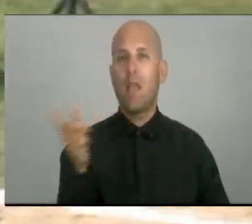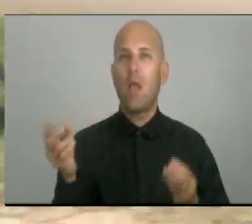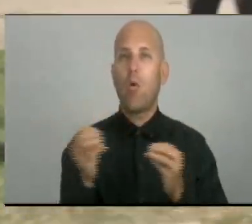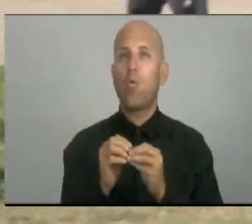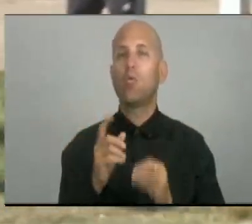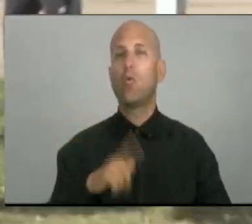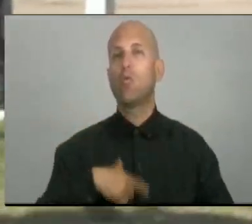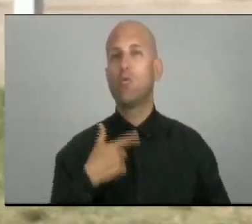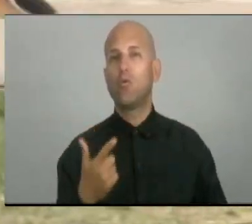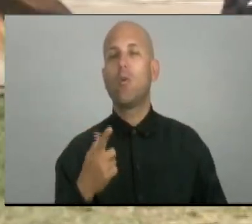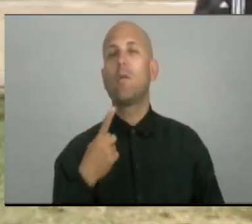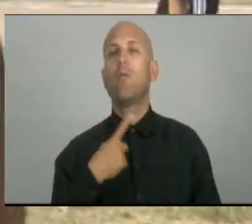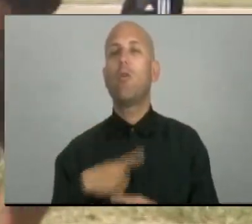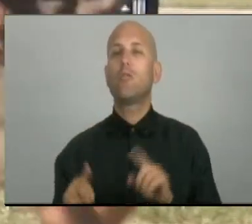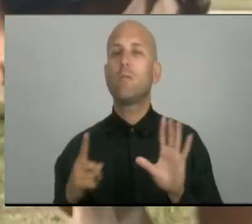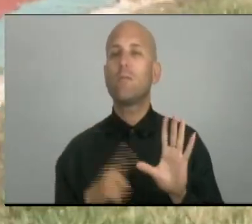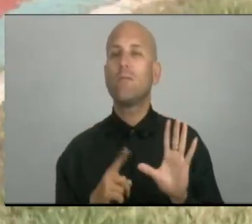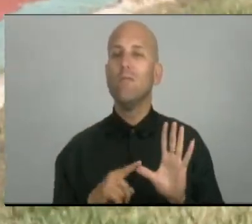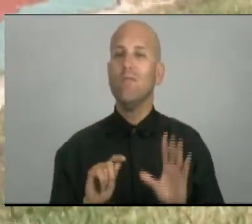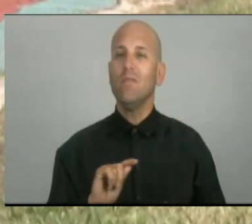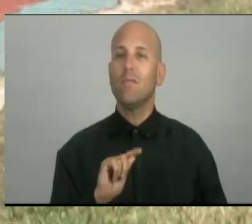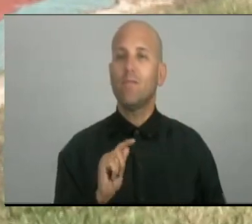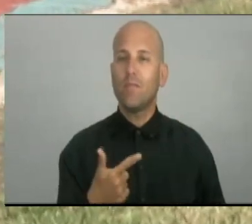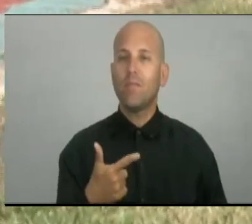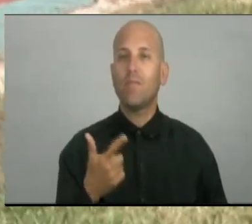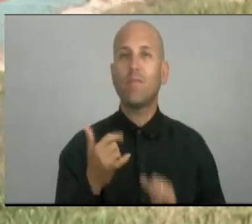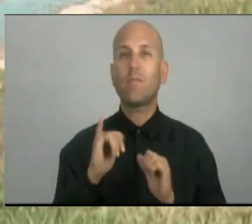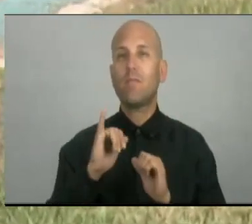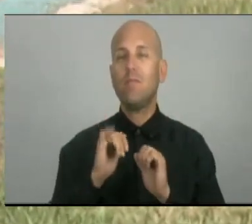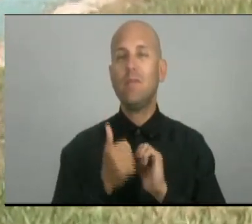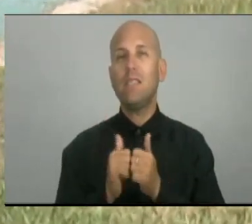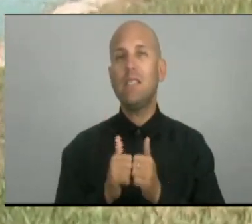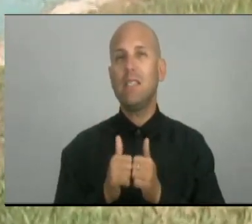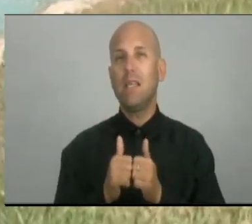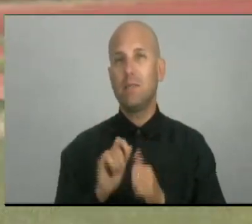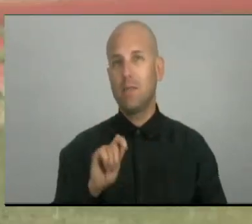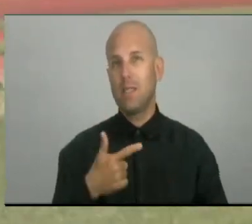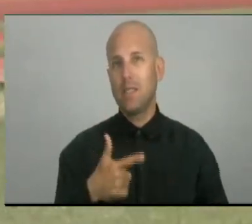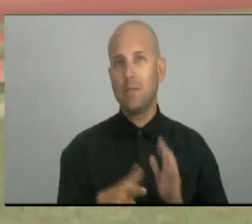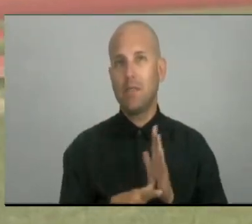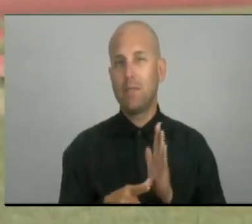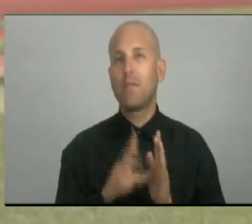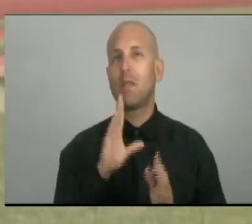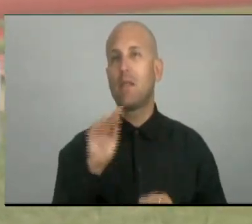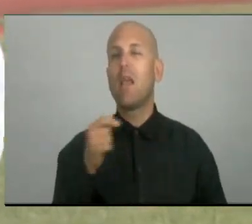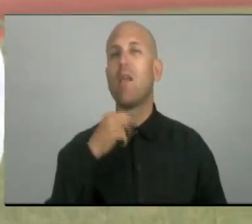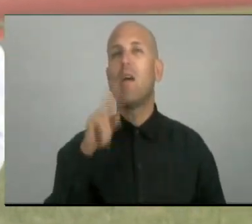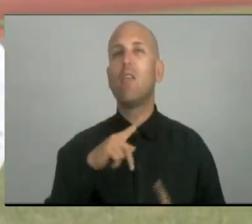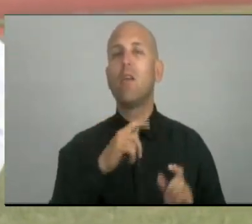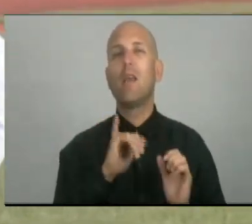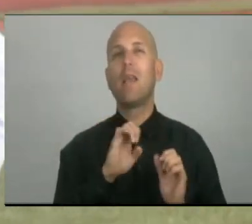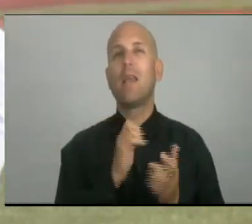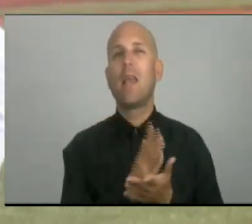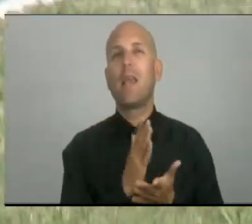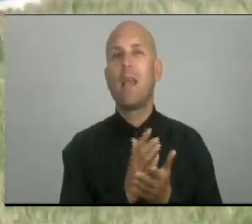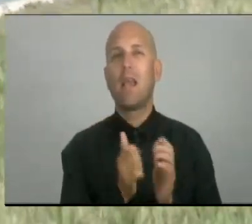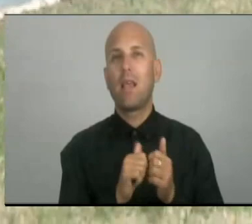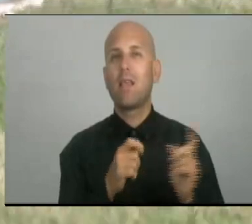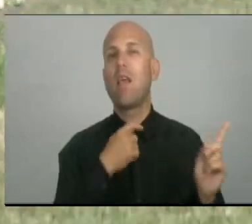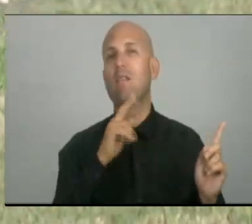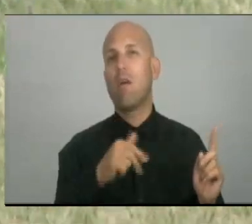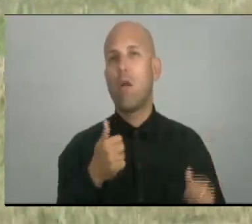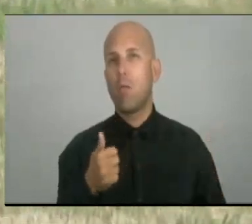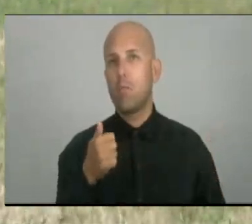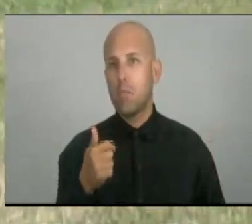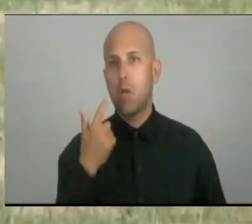En la parte educativa el vicepresidente del INDER, Ariel Sainz, evaluó de bien a la Escuela de Iniciación Deportiva luego de una visita